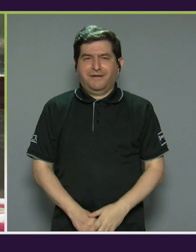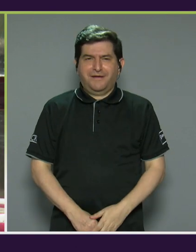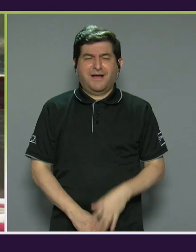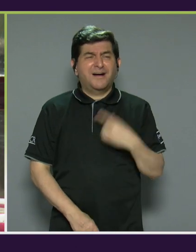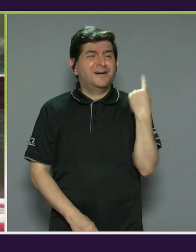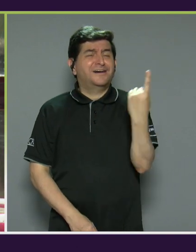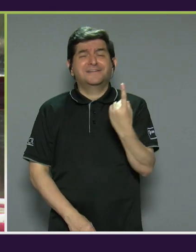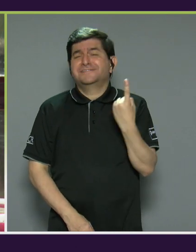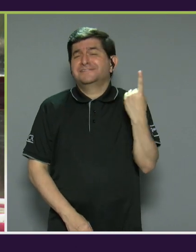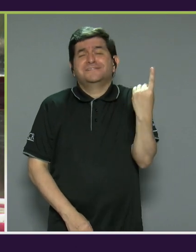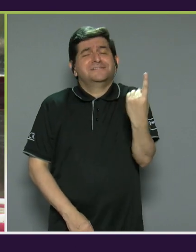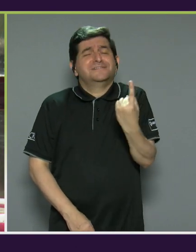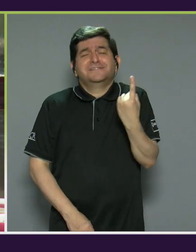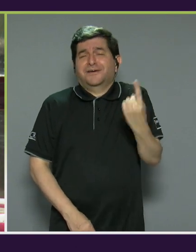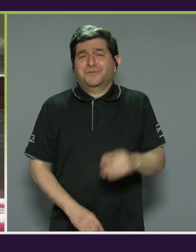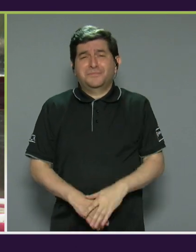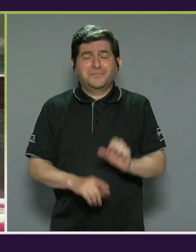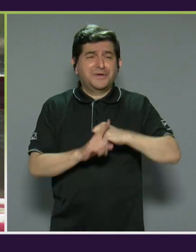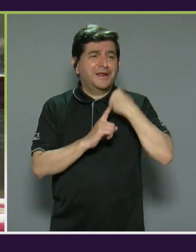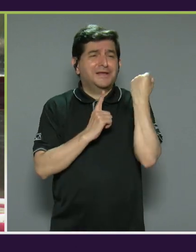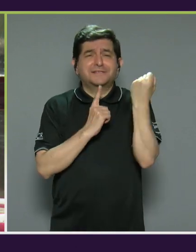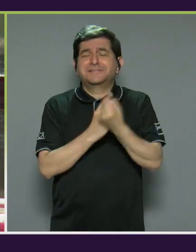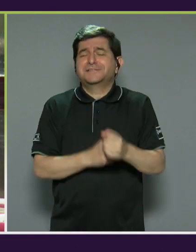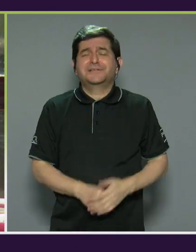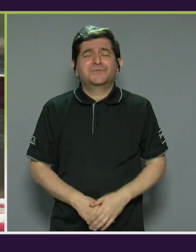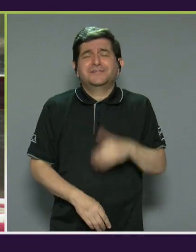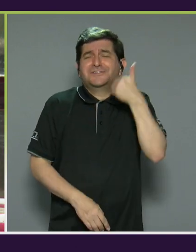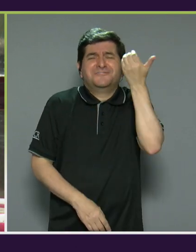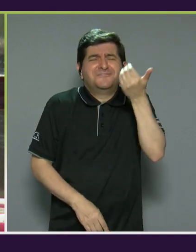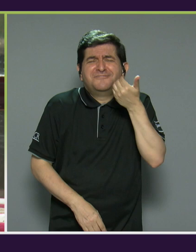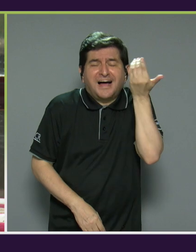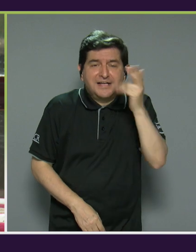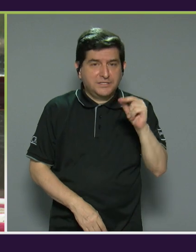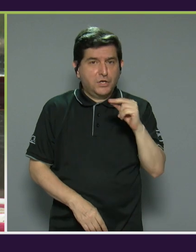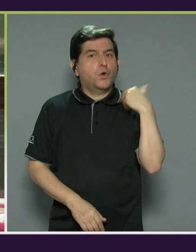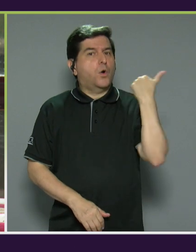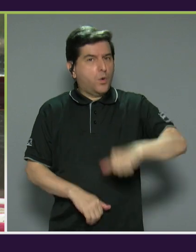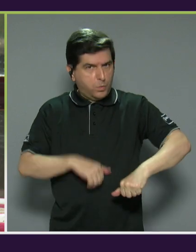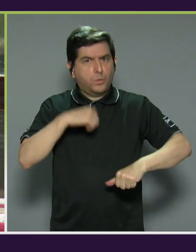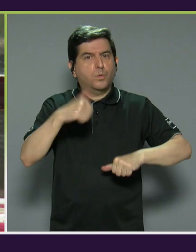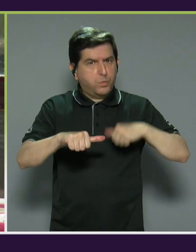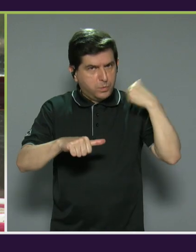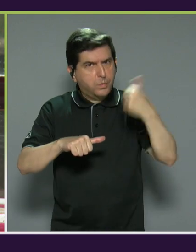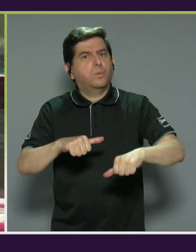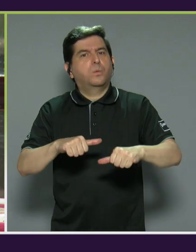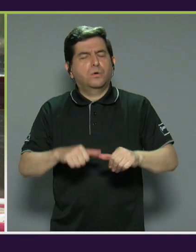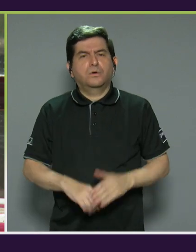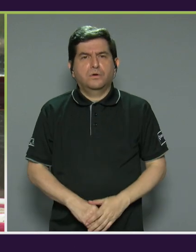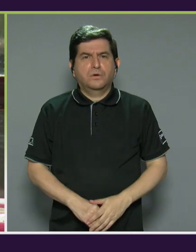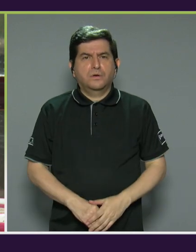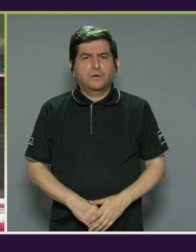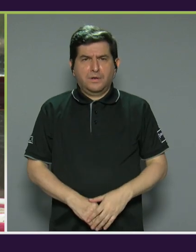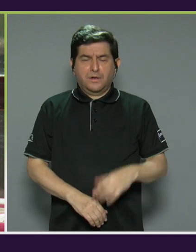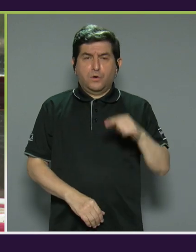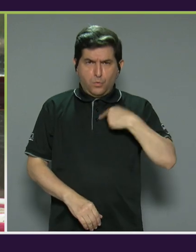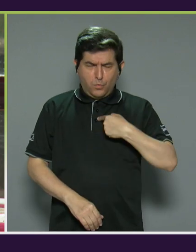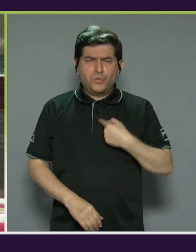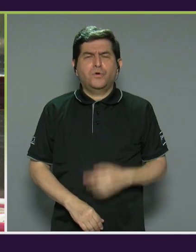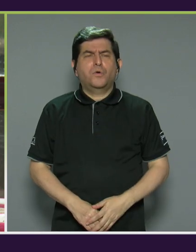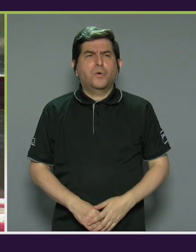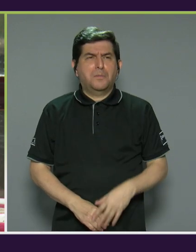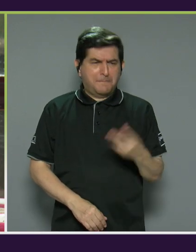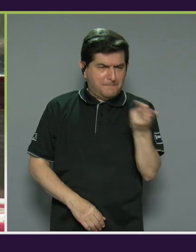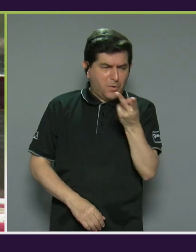siempre un camino de rosas. Hay luchas, hay luchas por la felicidad de